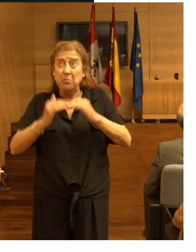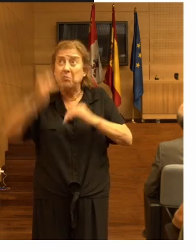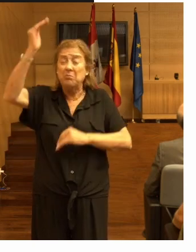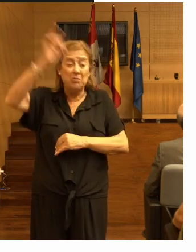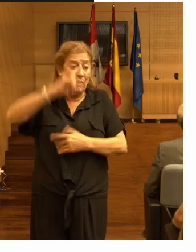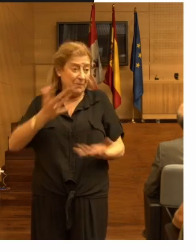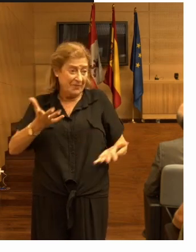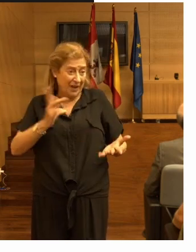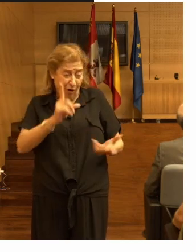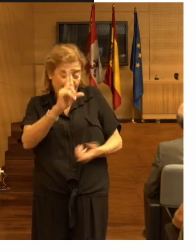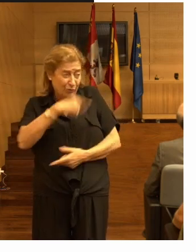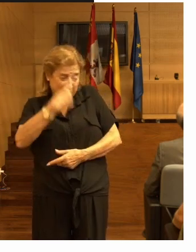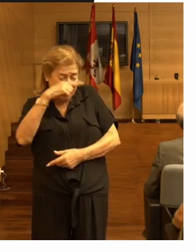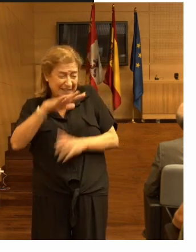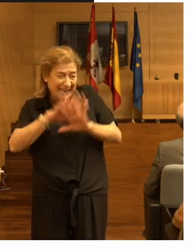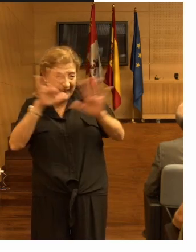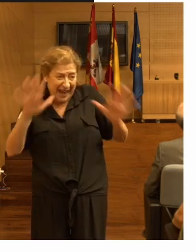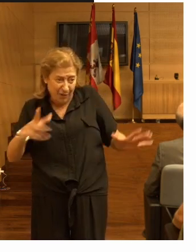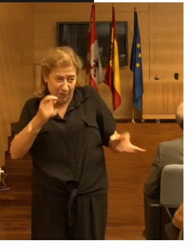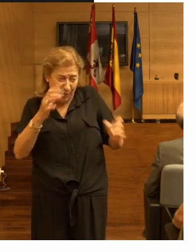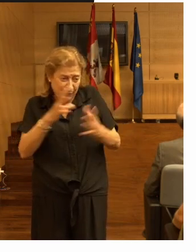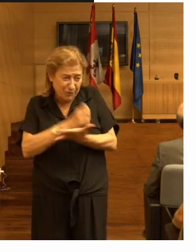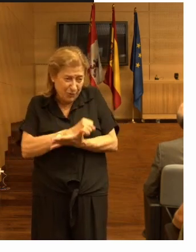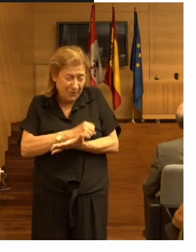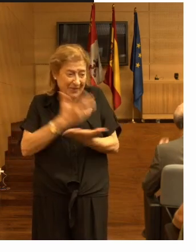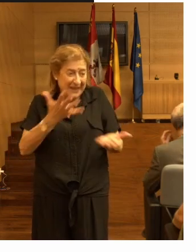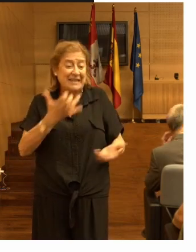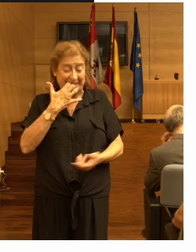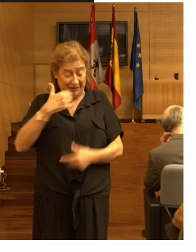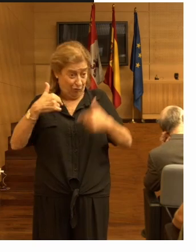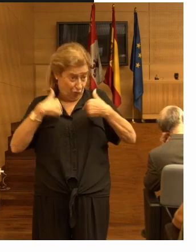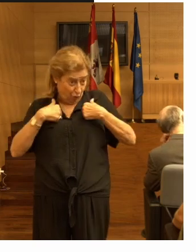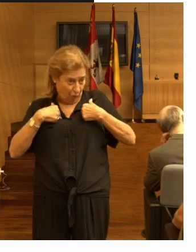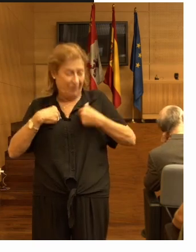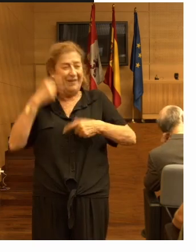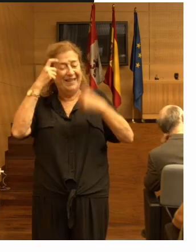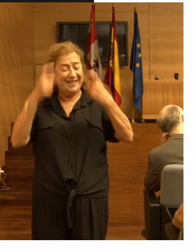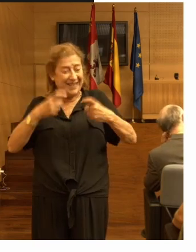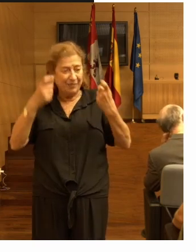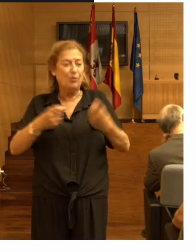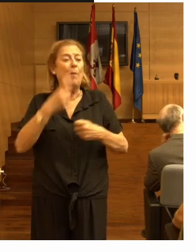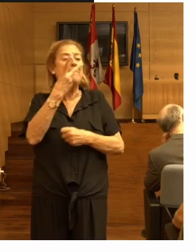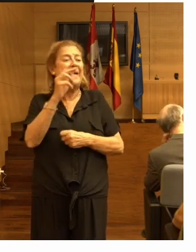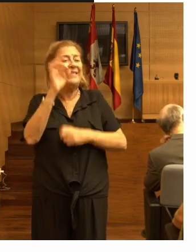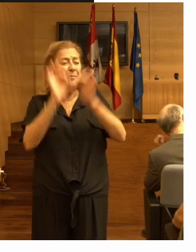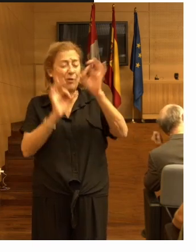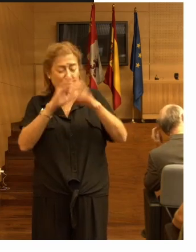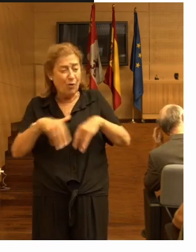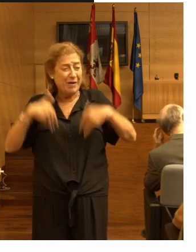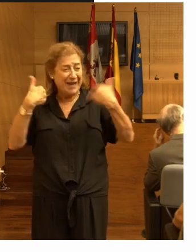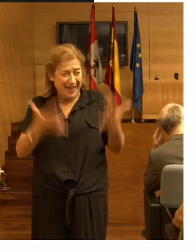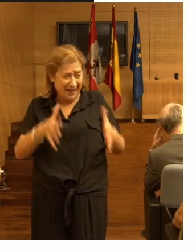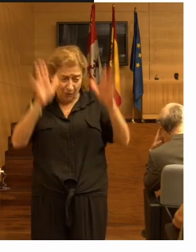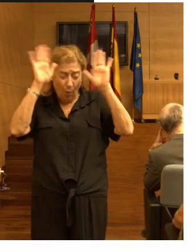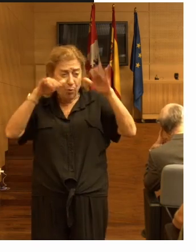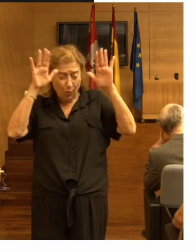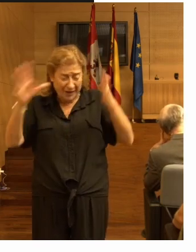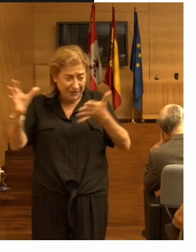no sé si la pregunta ha quedado clara o sea si yo reduzco un 20% mis caídas brutas